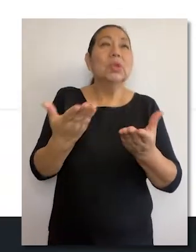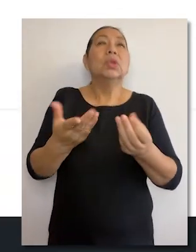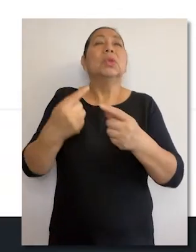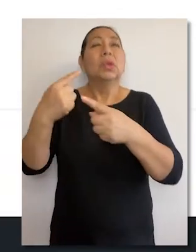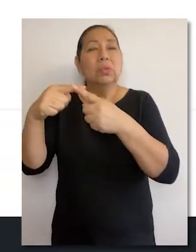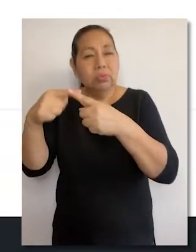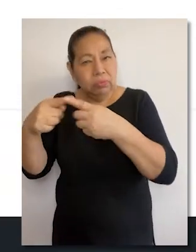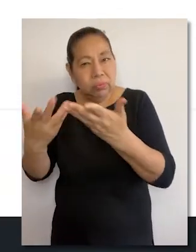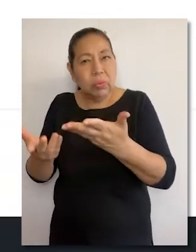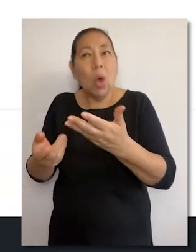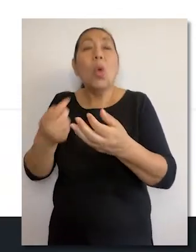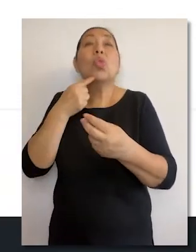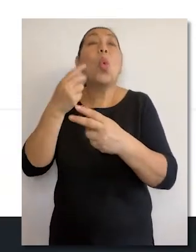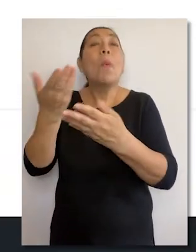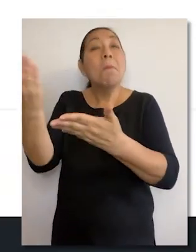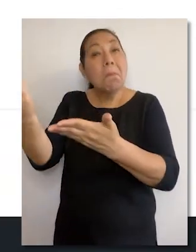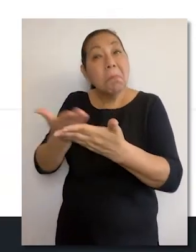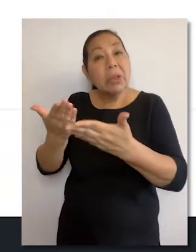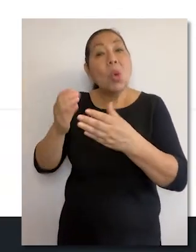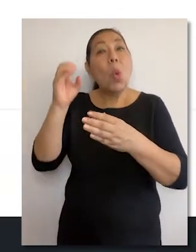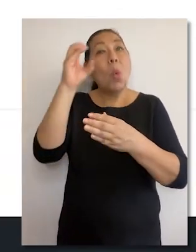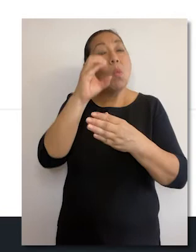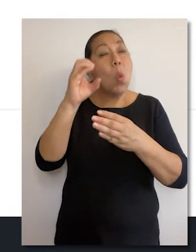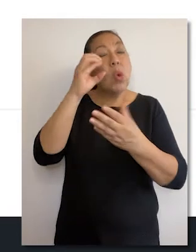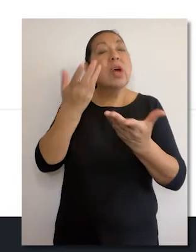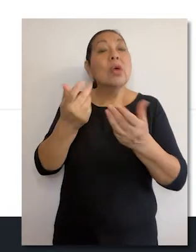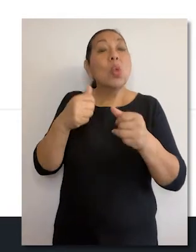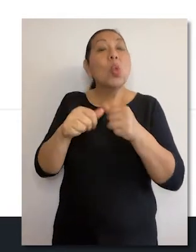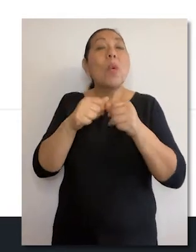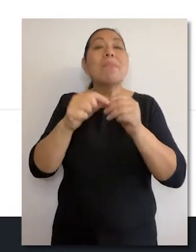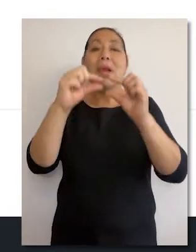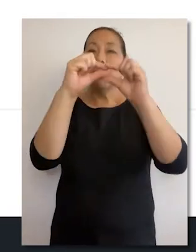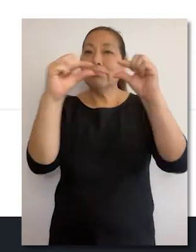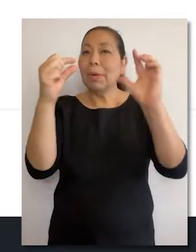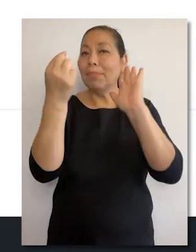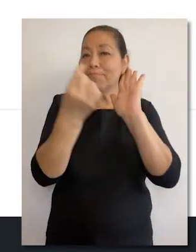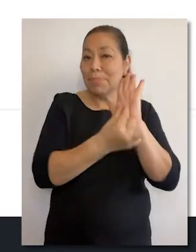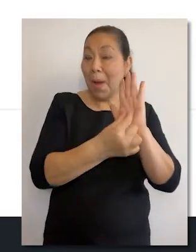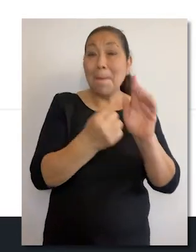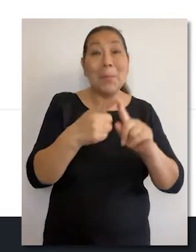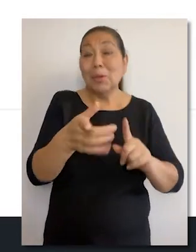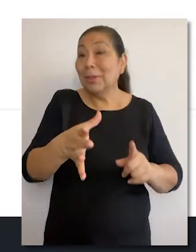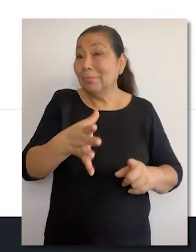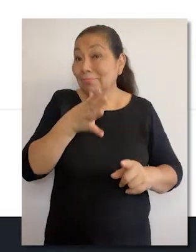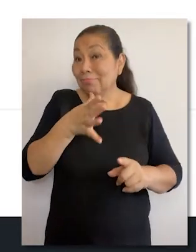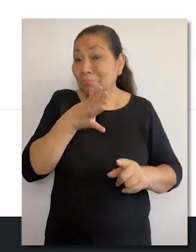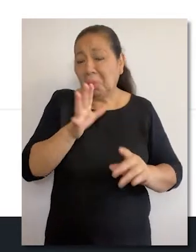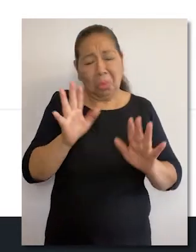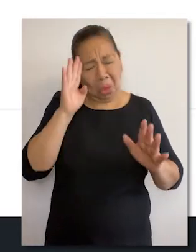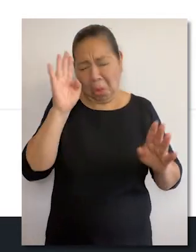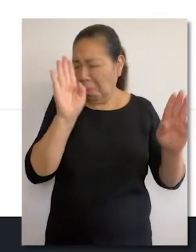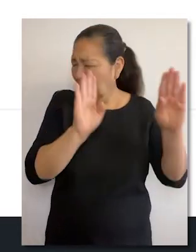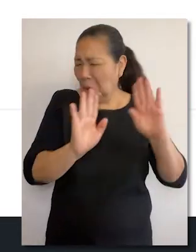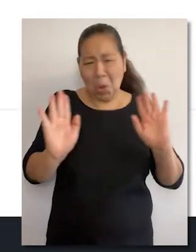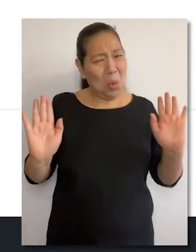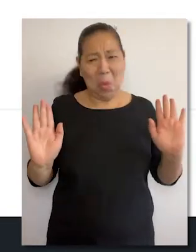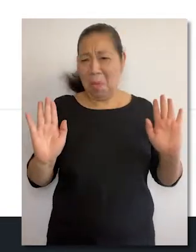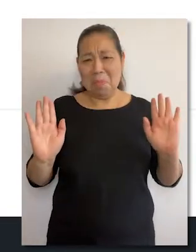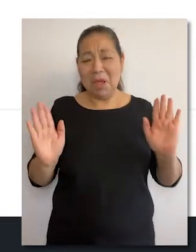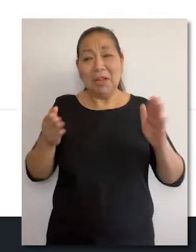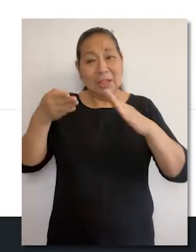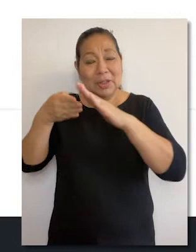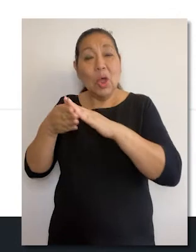cumplimiento, habeas corpus y habeas data, puedes buscarlo ingresando el número de expediente. Pero si no lo sabes, no te